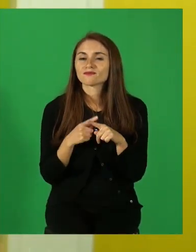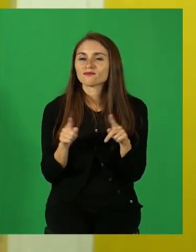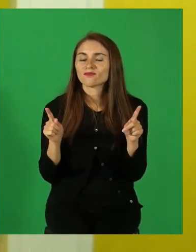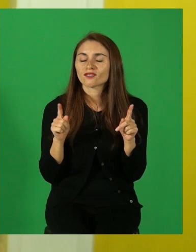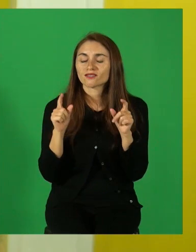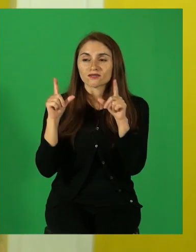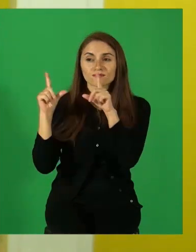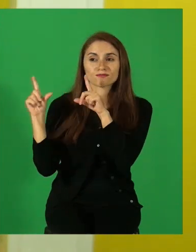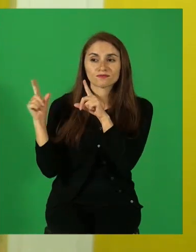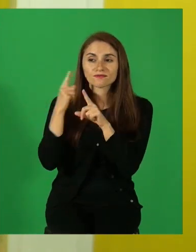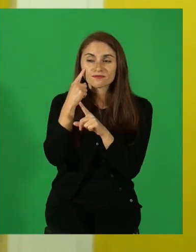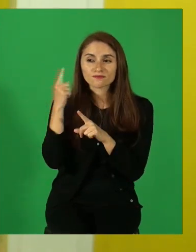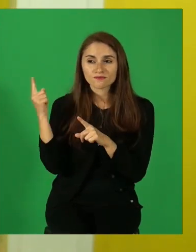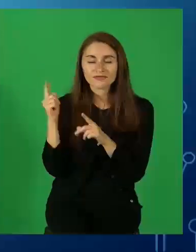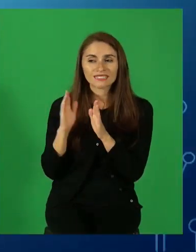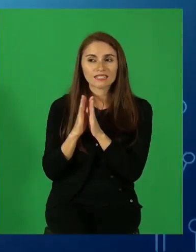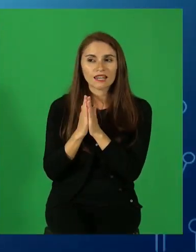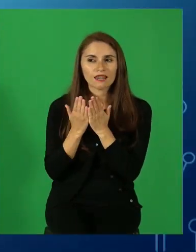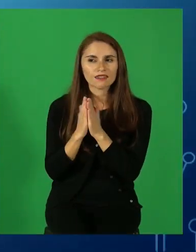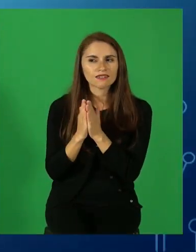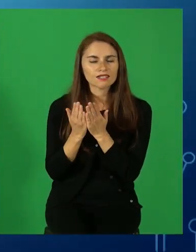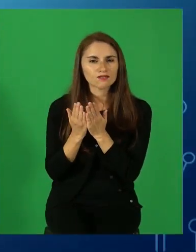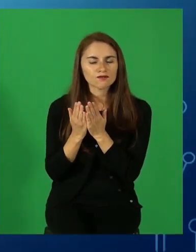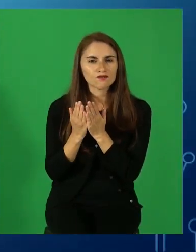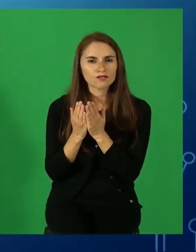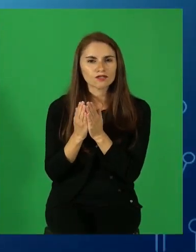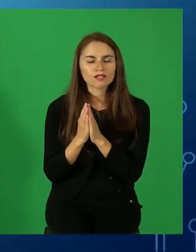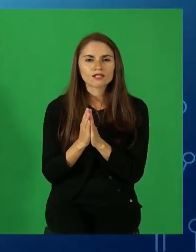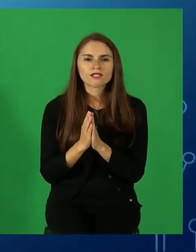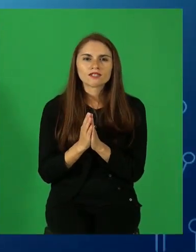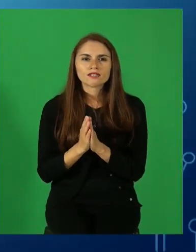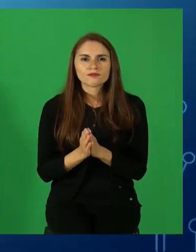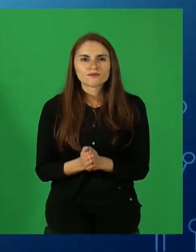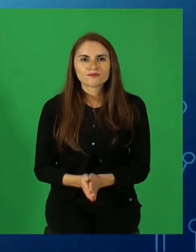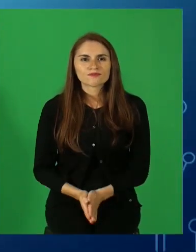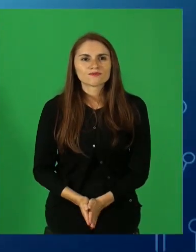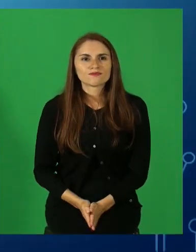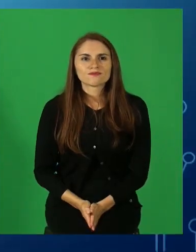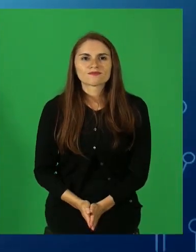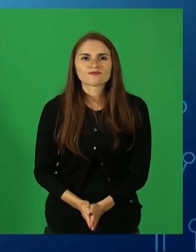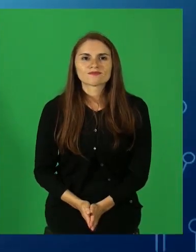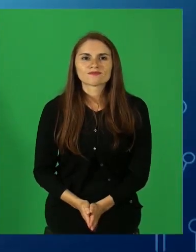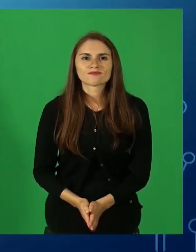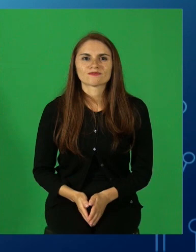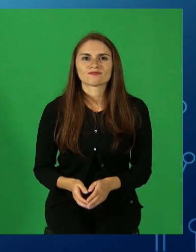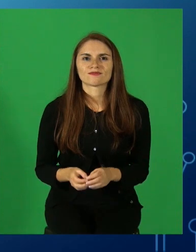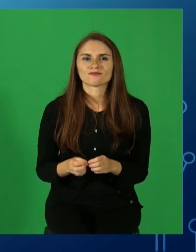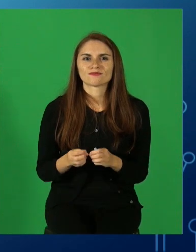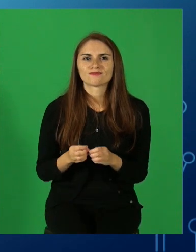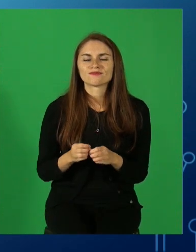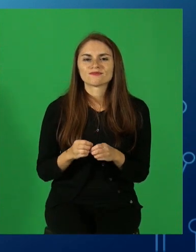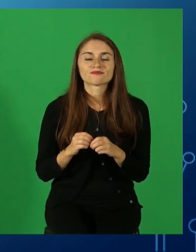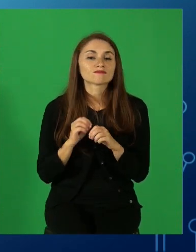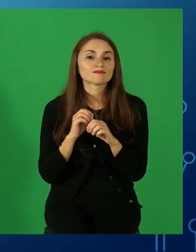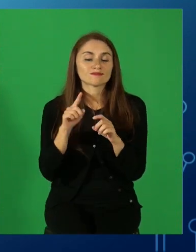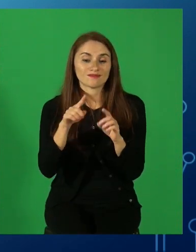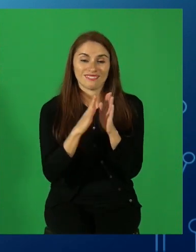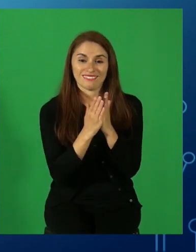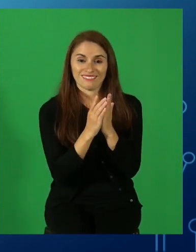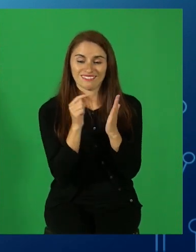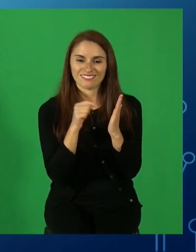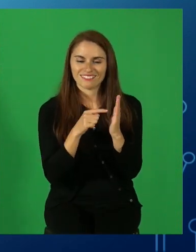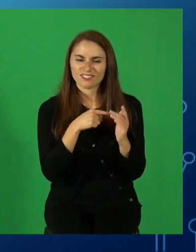Esta es una obra dramática que se llama Don Juan Tenorio. Don Juan